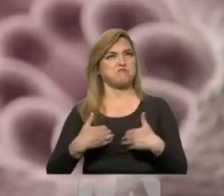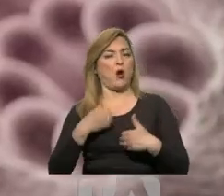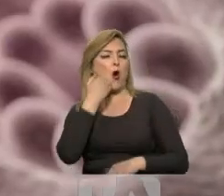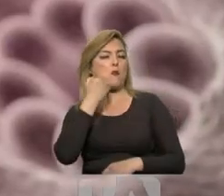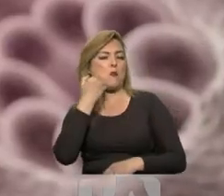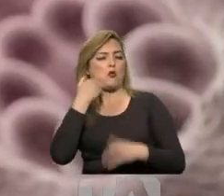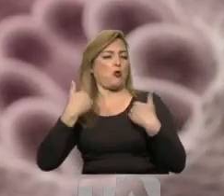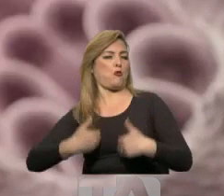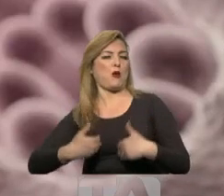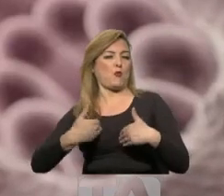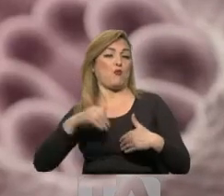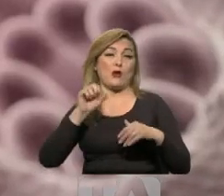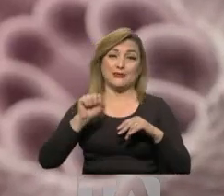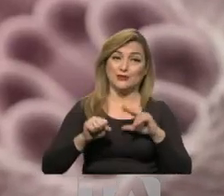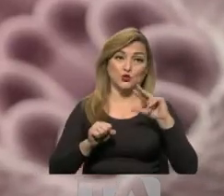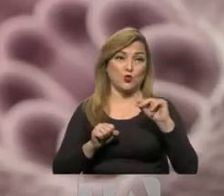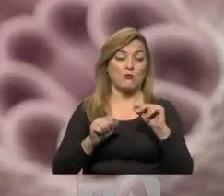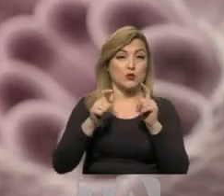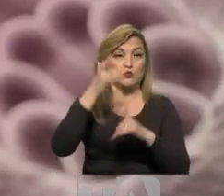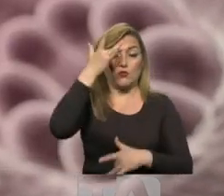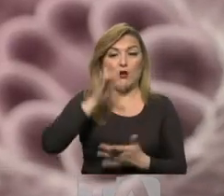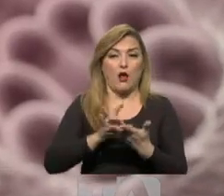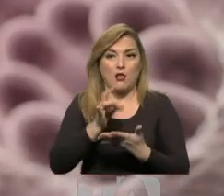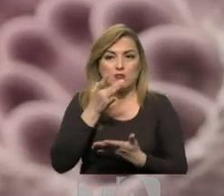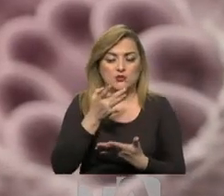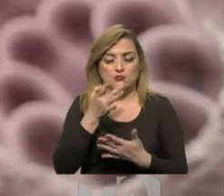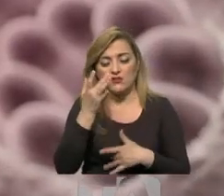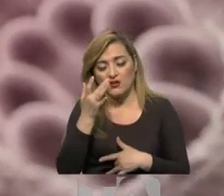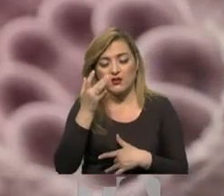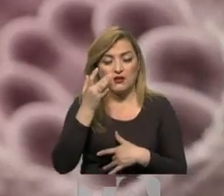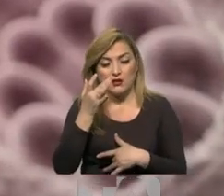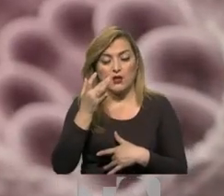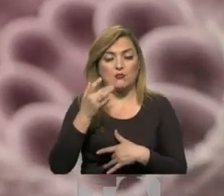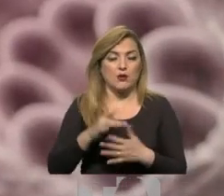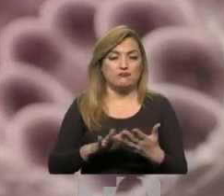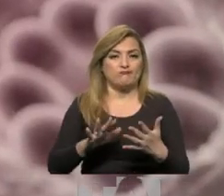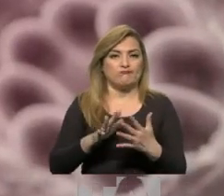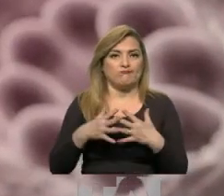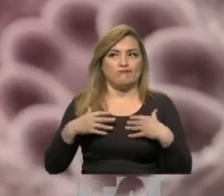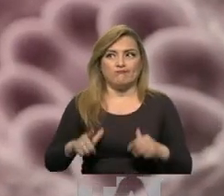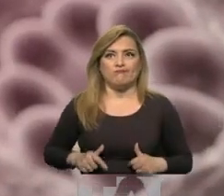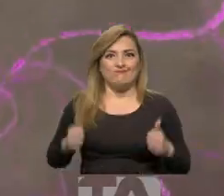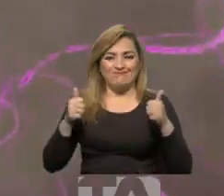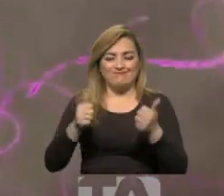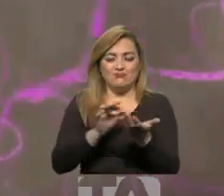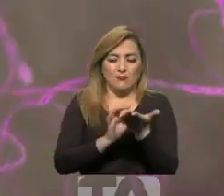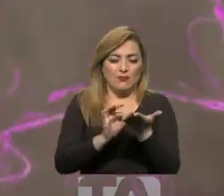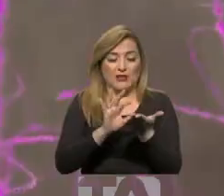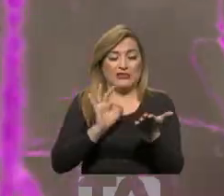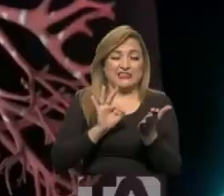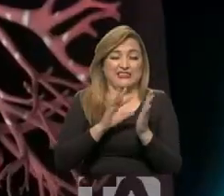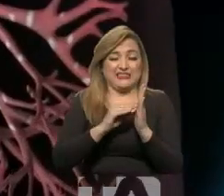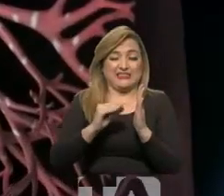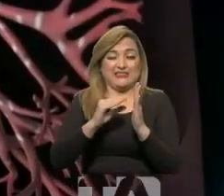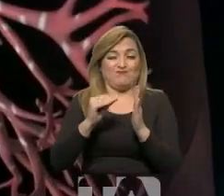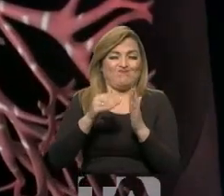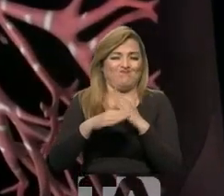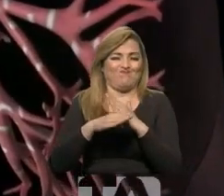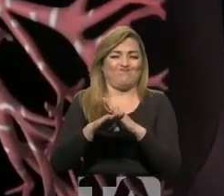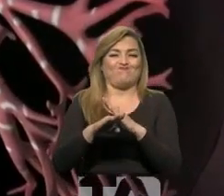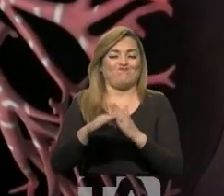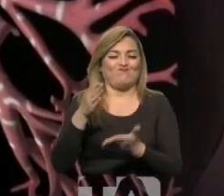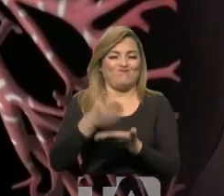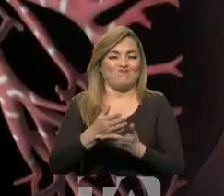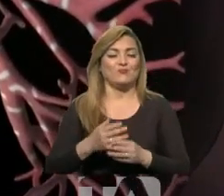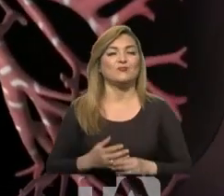El huésped puede vencer estas infecciones o muchas veces el virus puede vencer al huésped. Cuando este proceso se alarga, pues